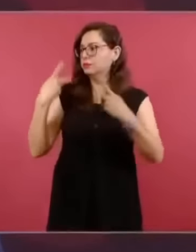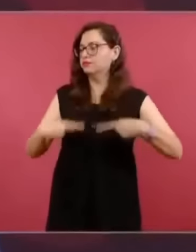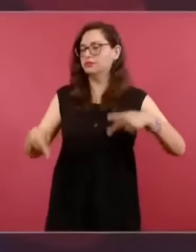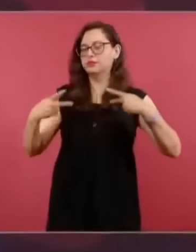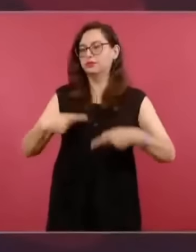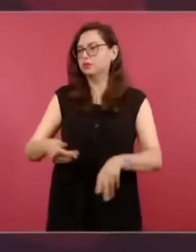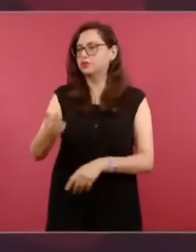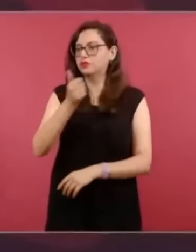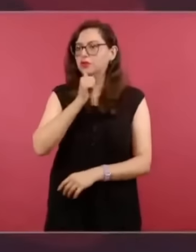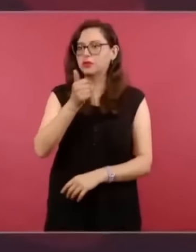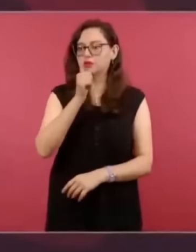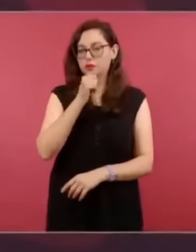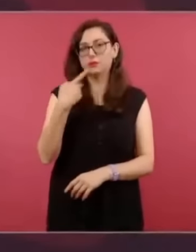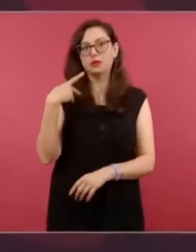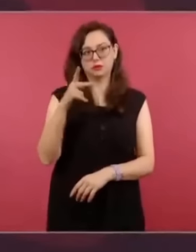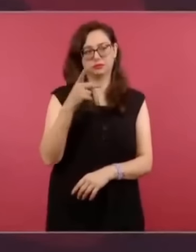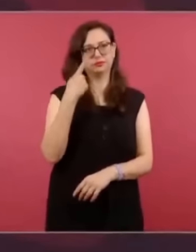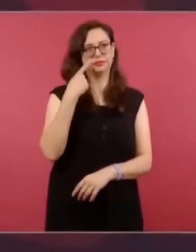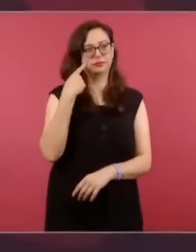llegó a decir